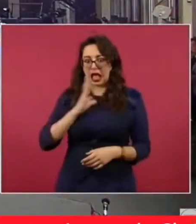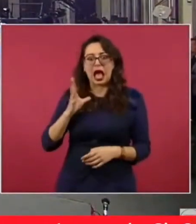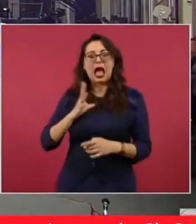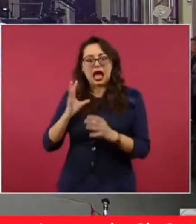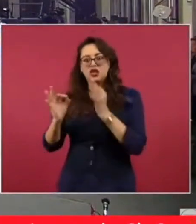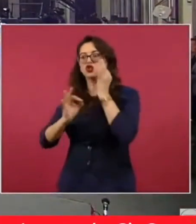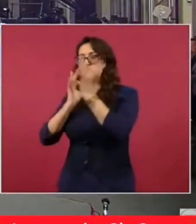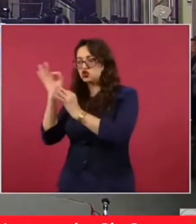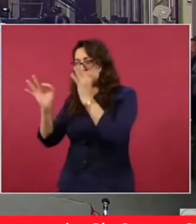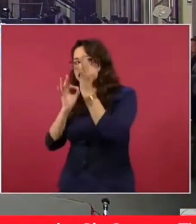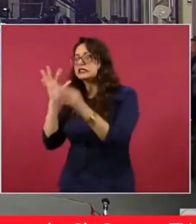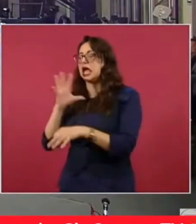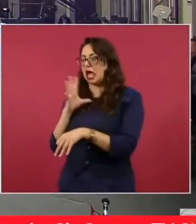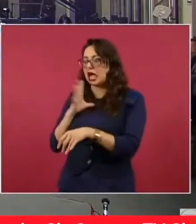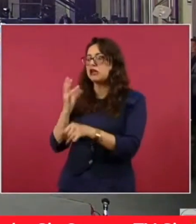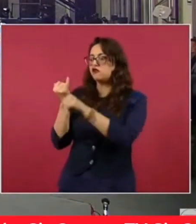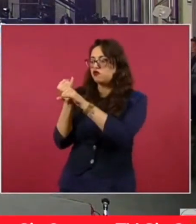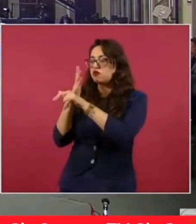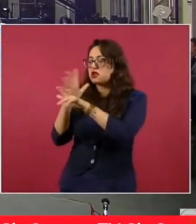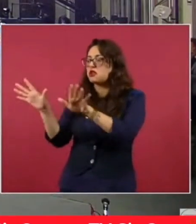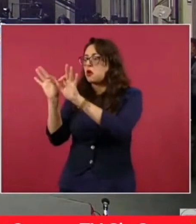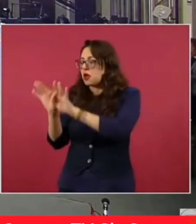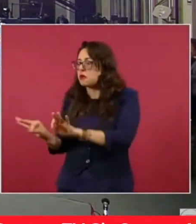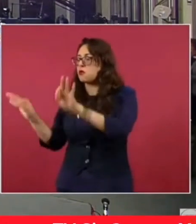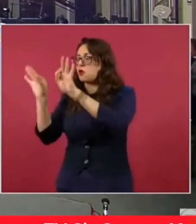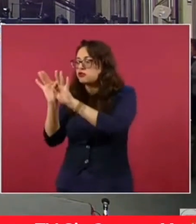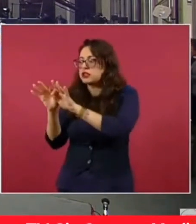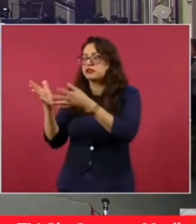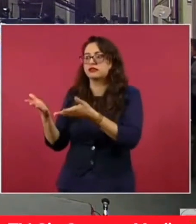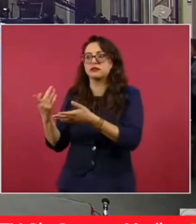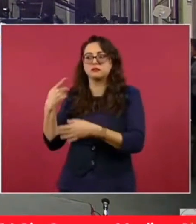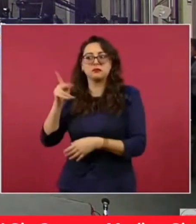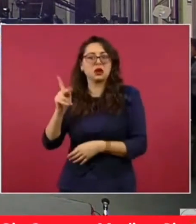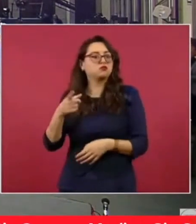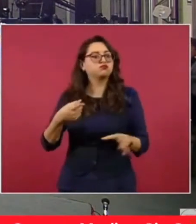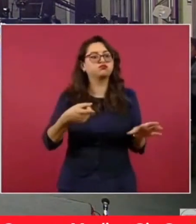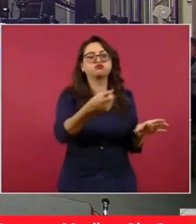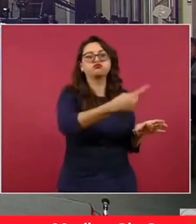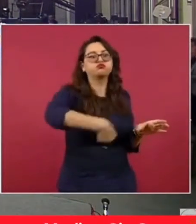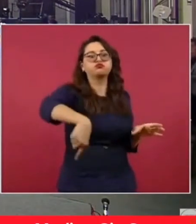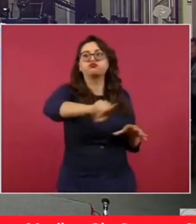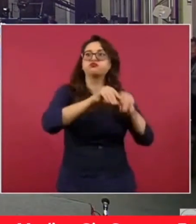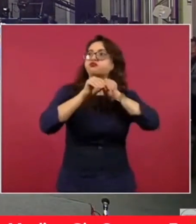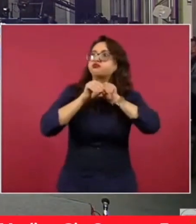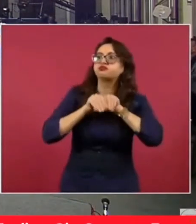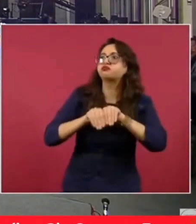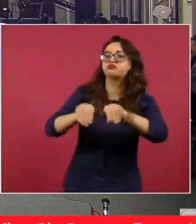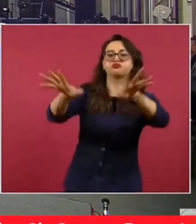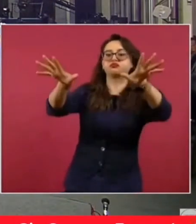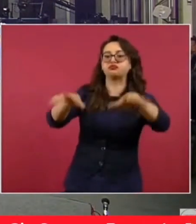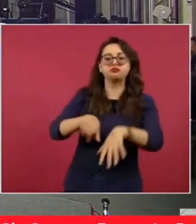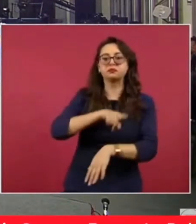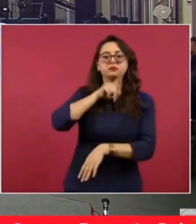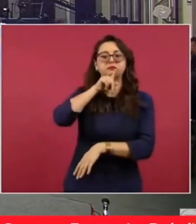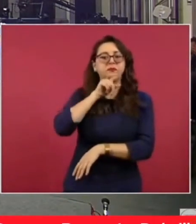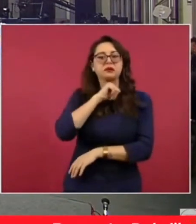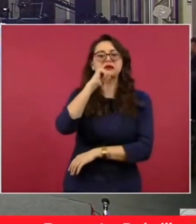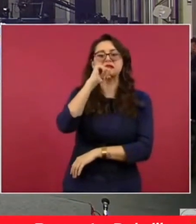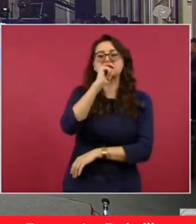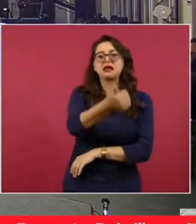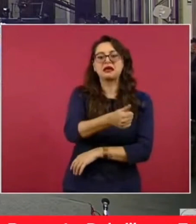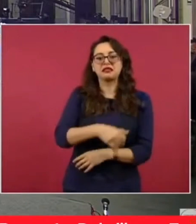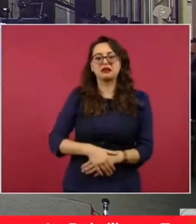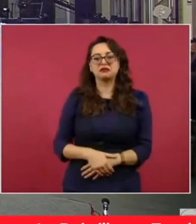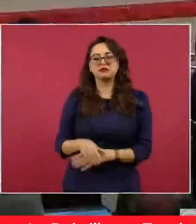no, la gente no se entera, porque todos los medios tapan, son tapaderas, con honrosas excepciones.